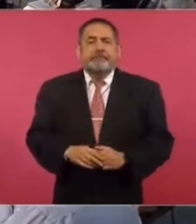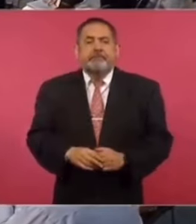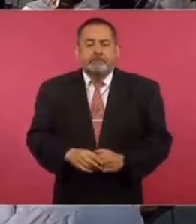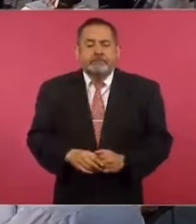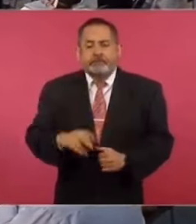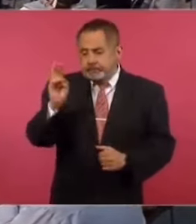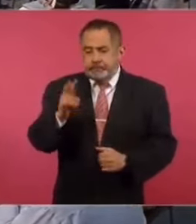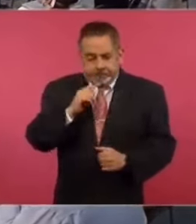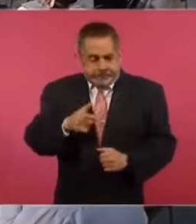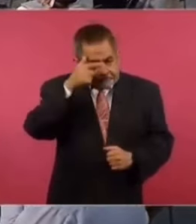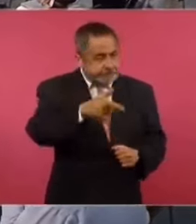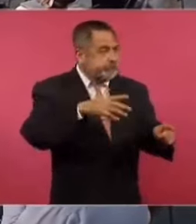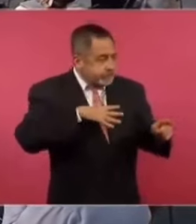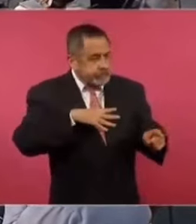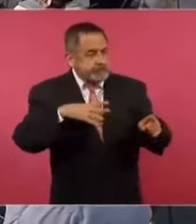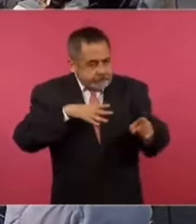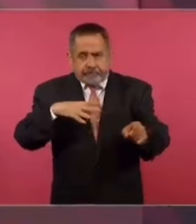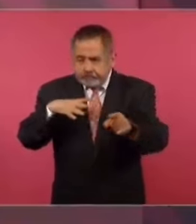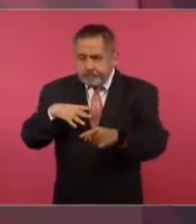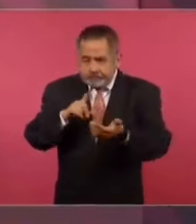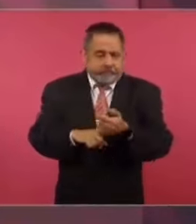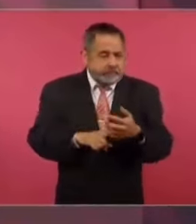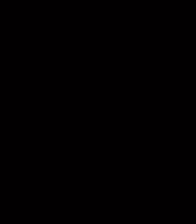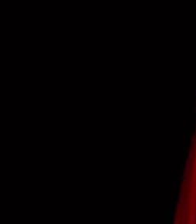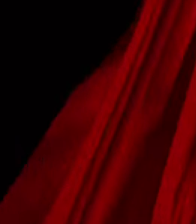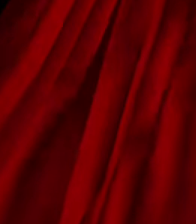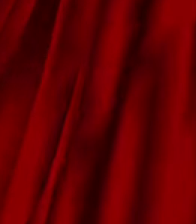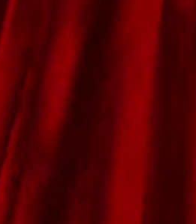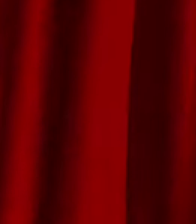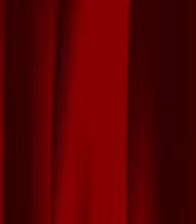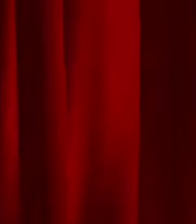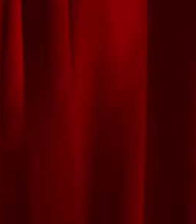sí se están encontrando desaparecidos.